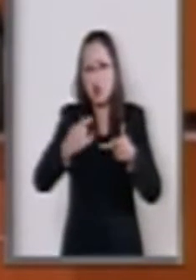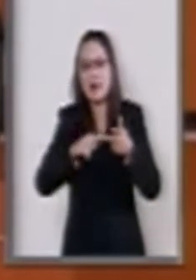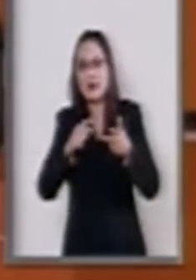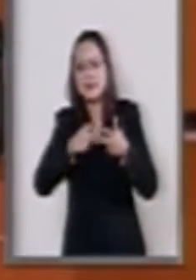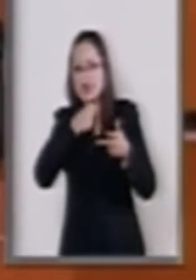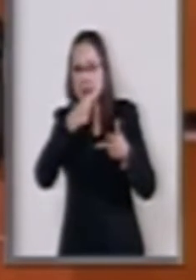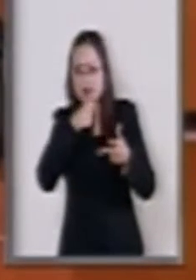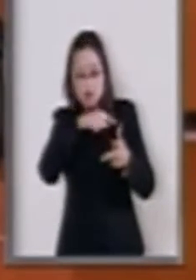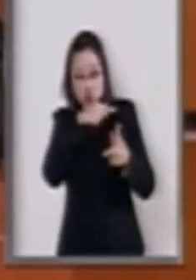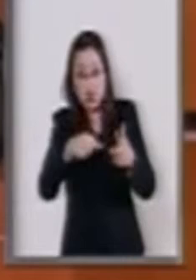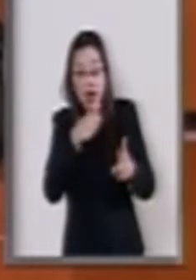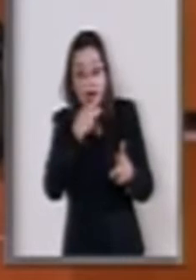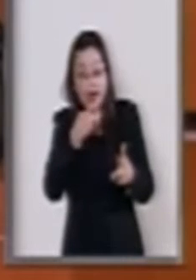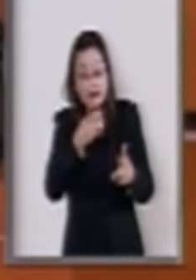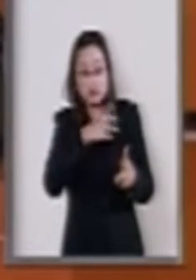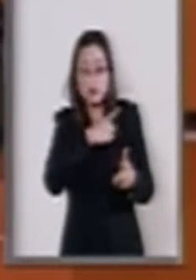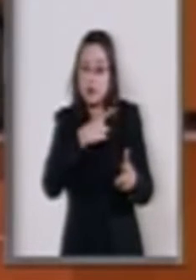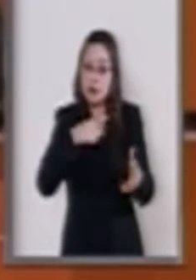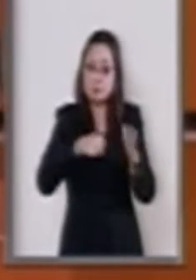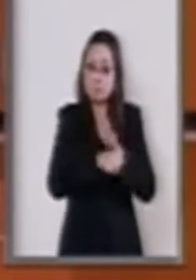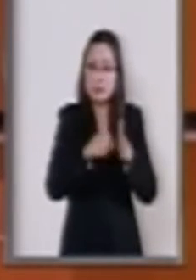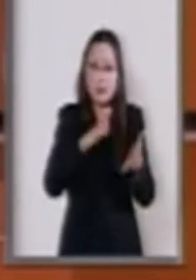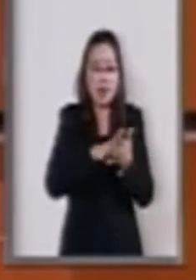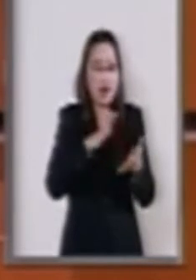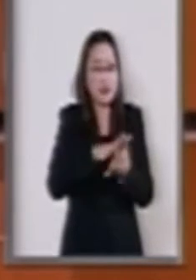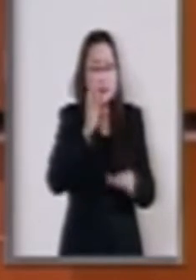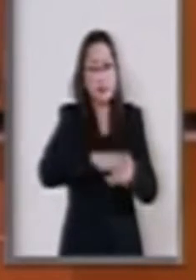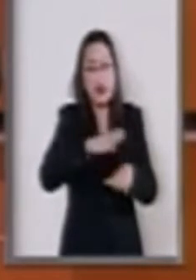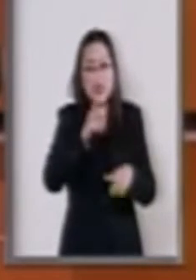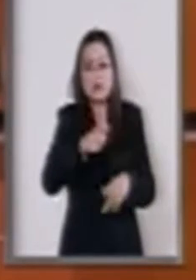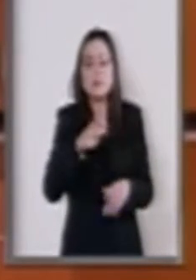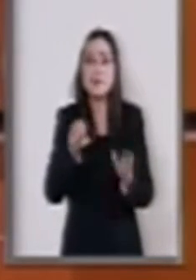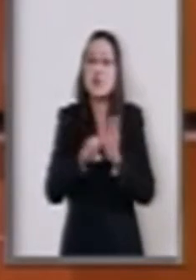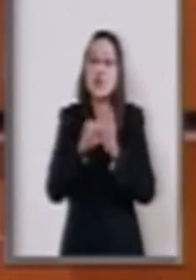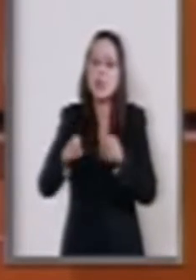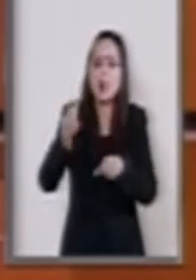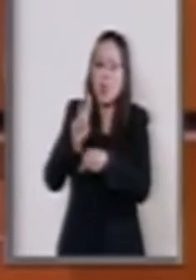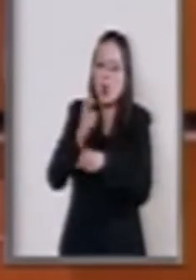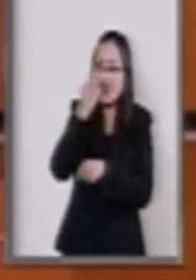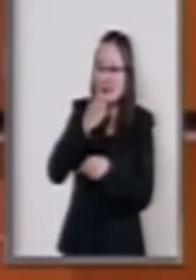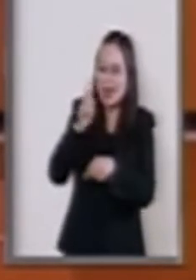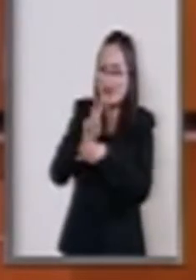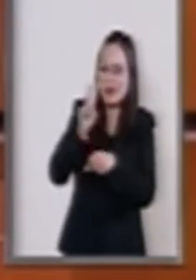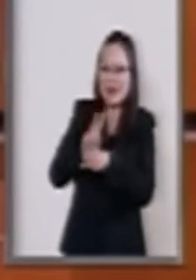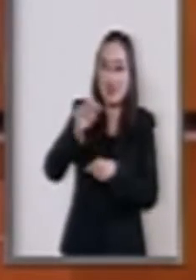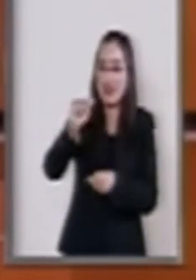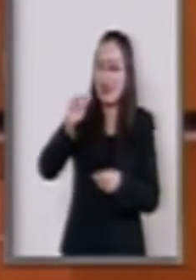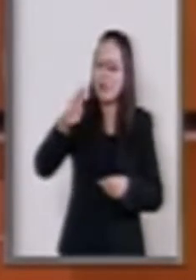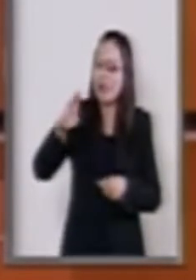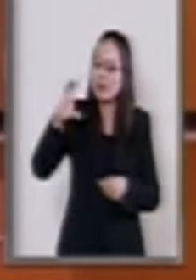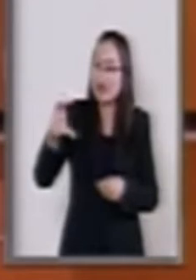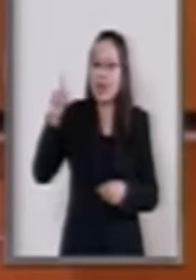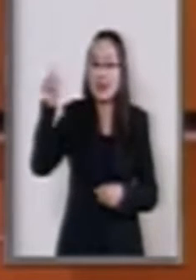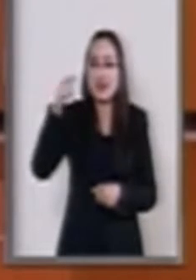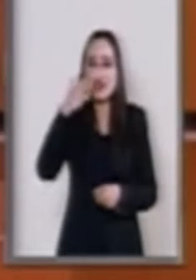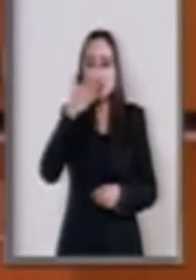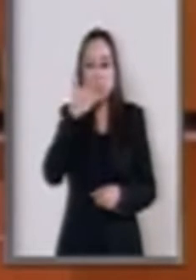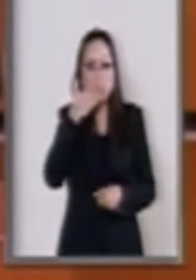Los terribles y lamentables hechos de la guardería ABC en Sonora nos interpelan.